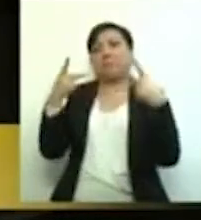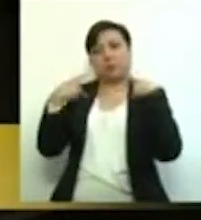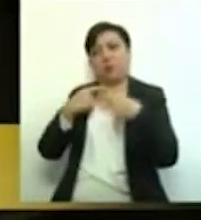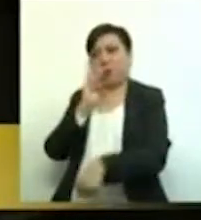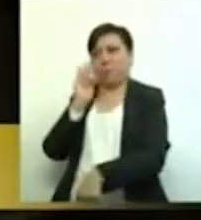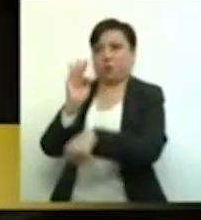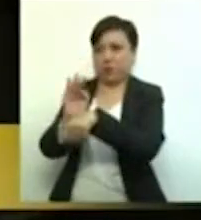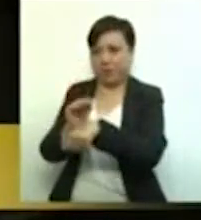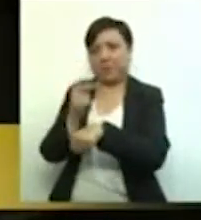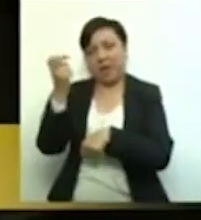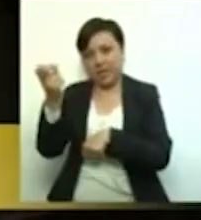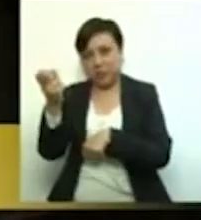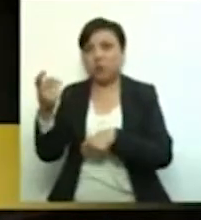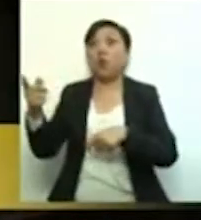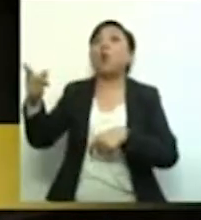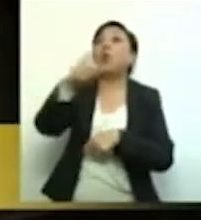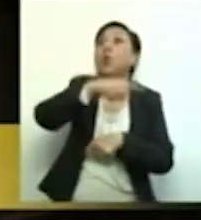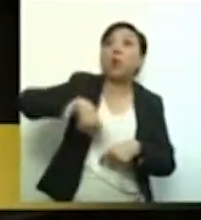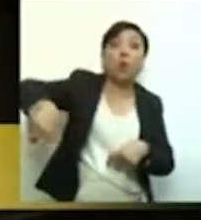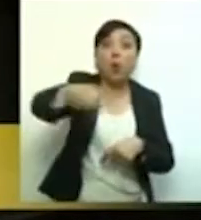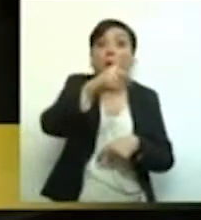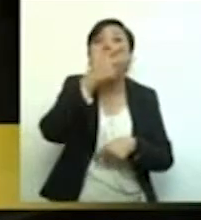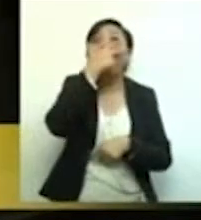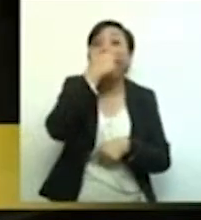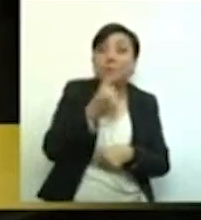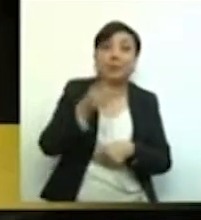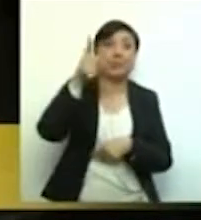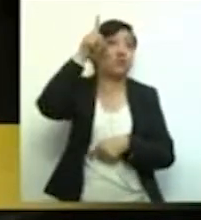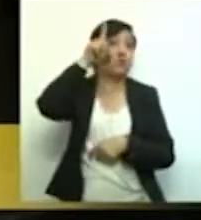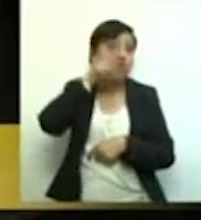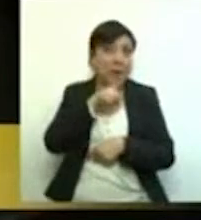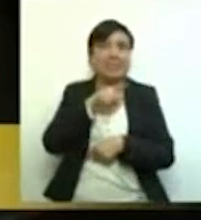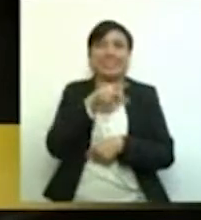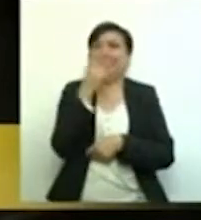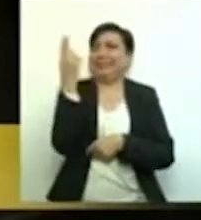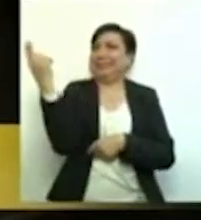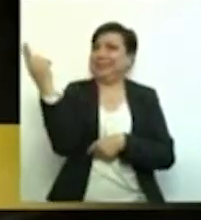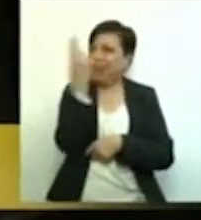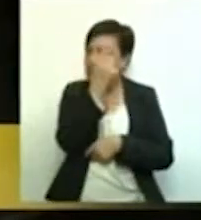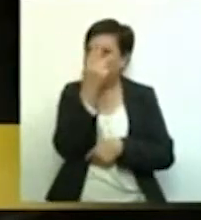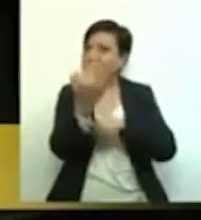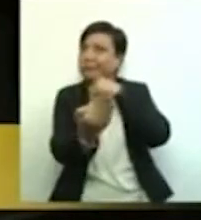perdón, que todos los mexicanos merecemos.